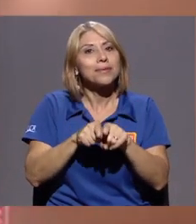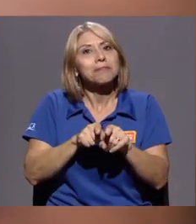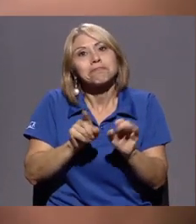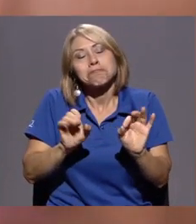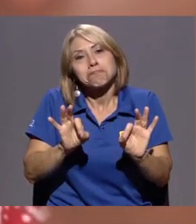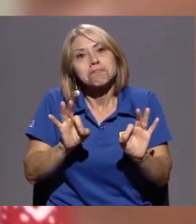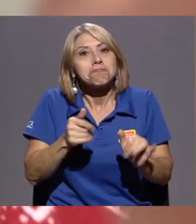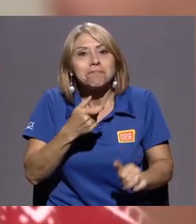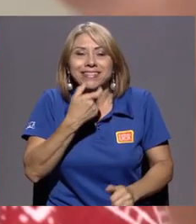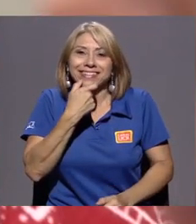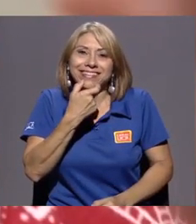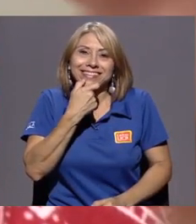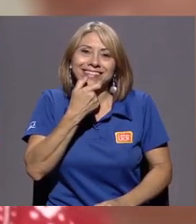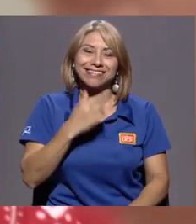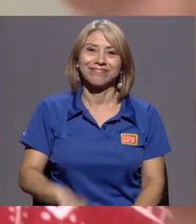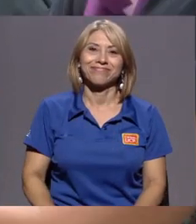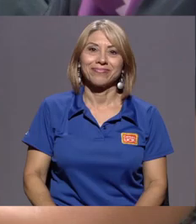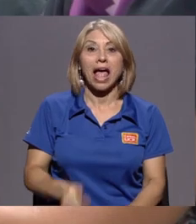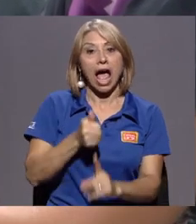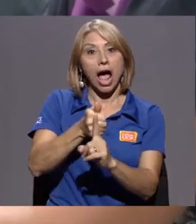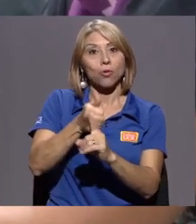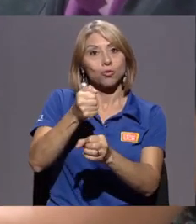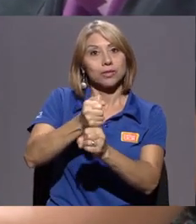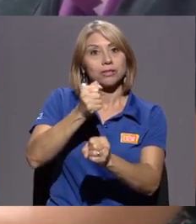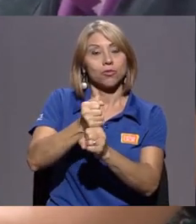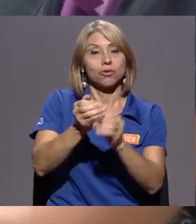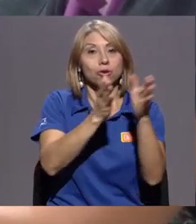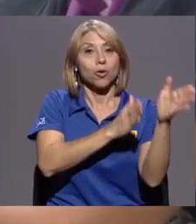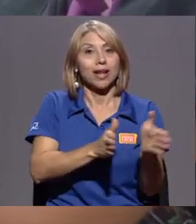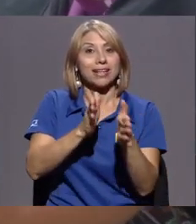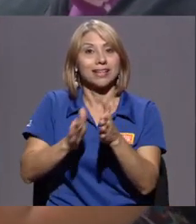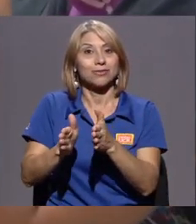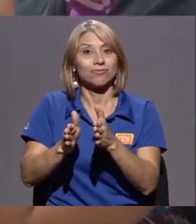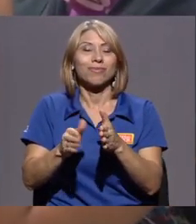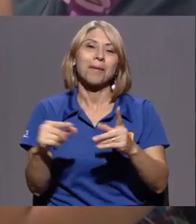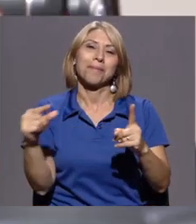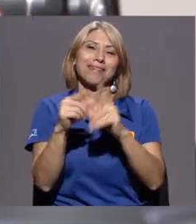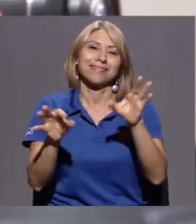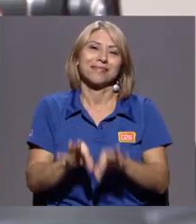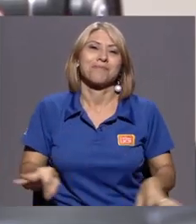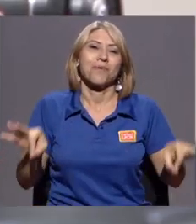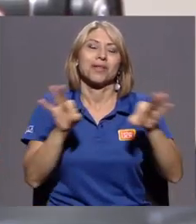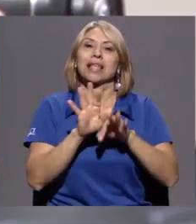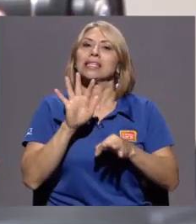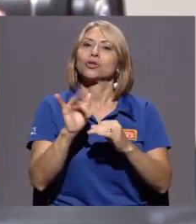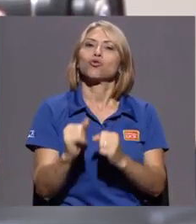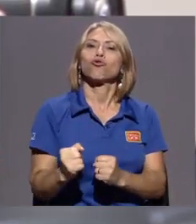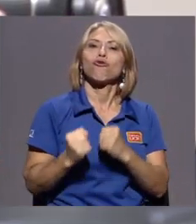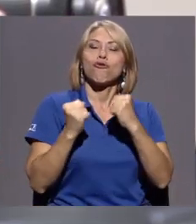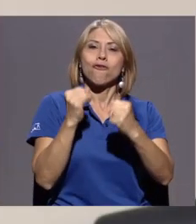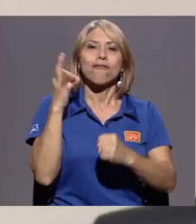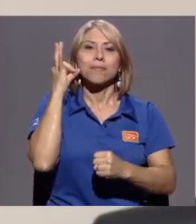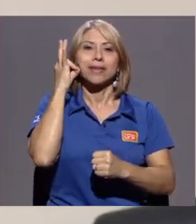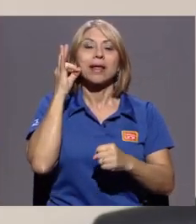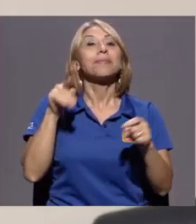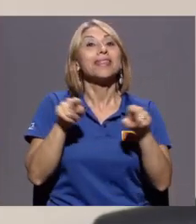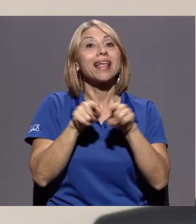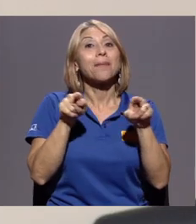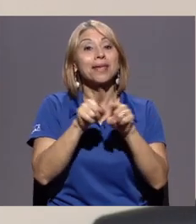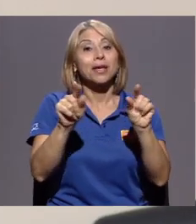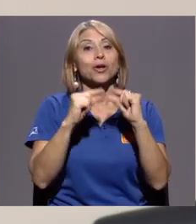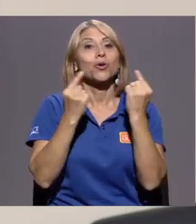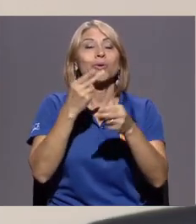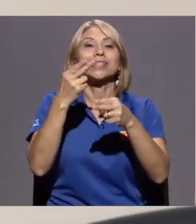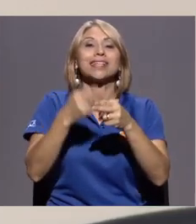reírse. La autogestión y organización son palabras claves en su resistencia femenina, al igual que en la colectiva